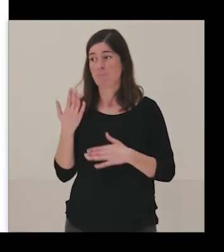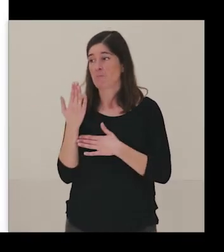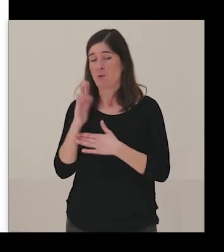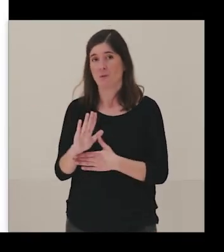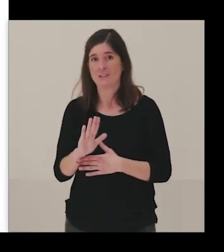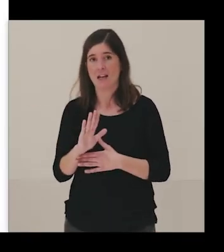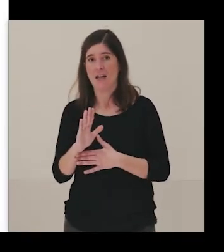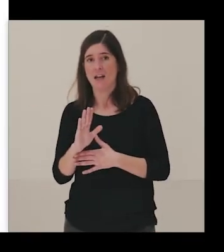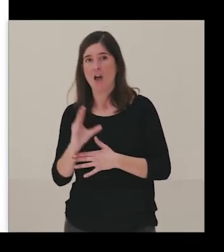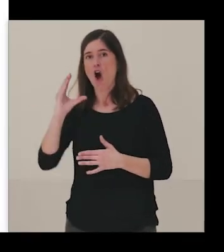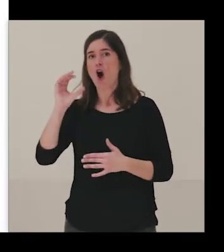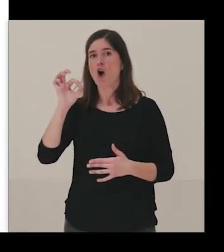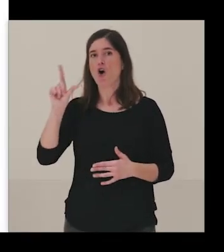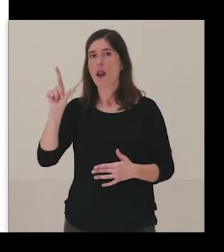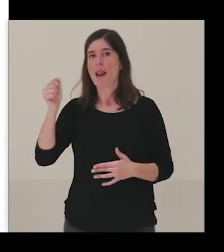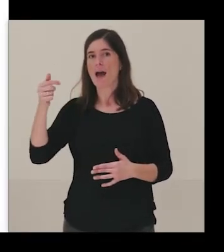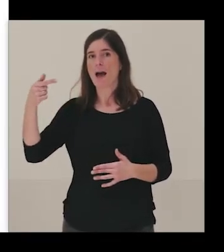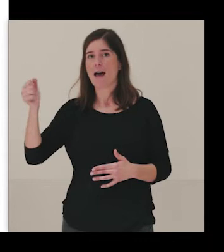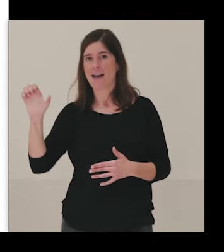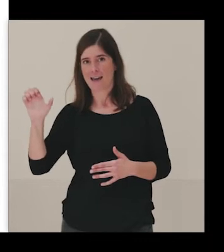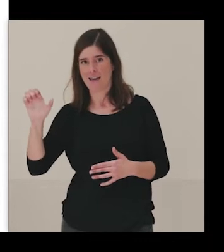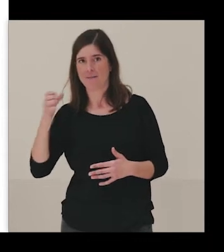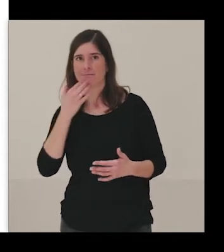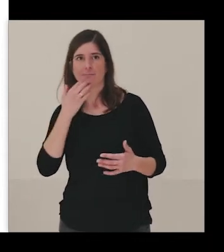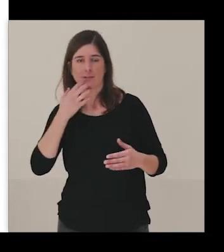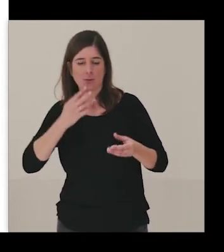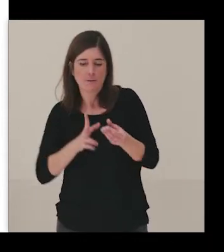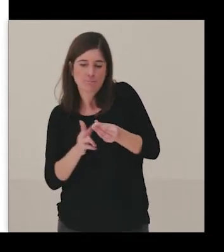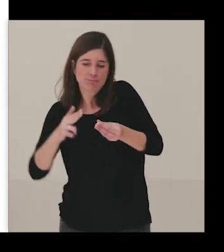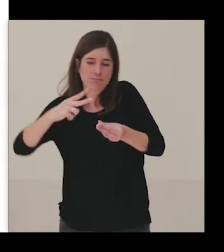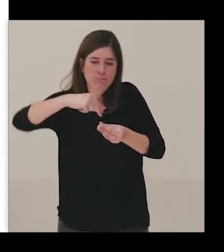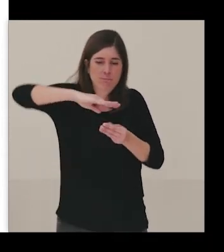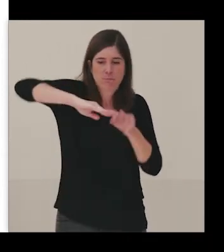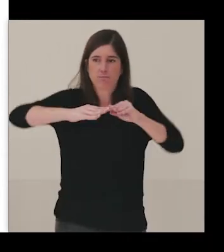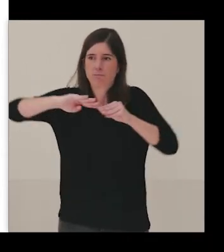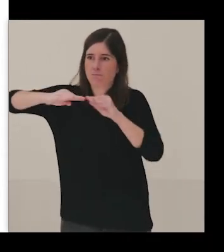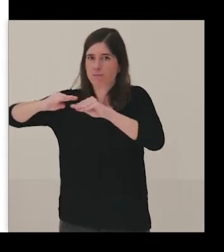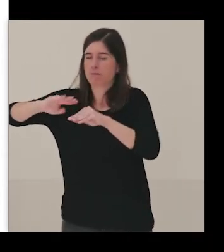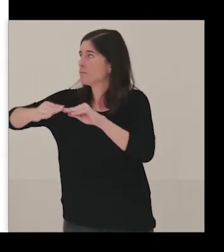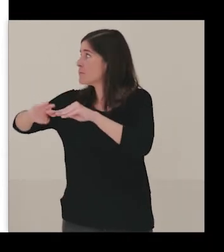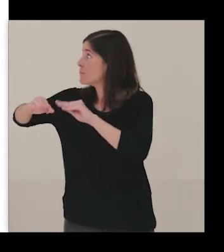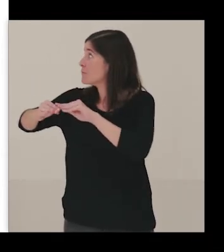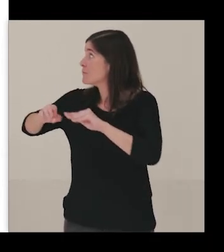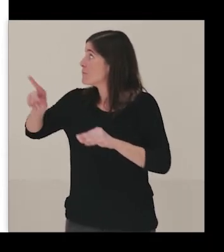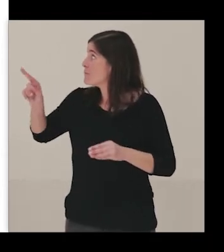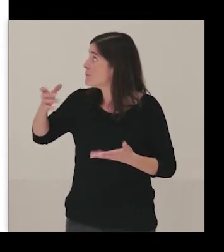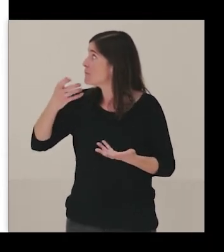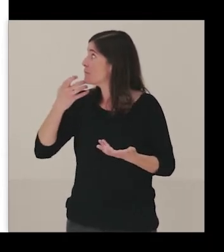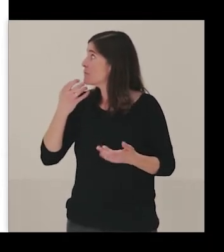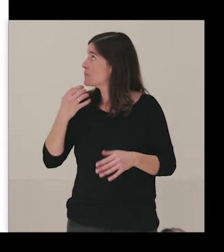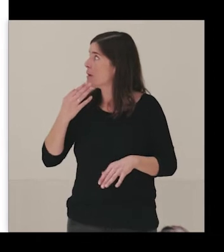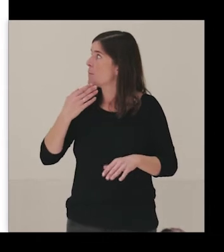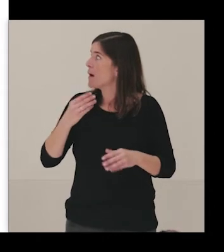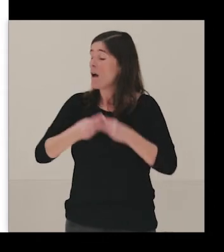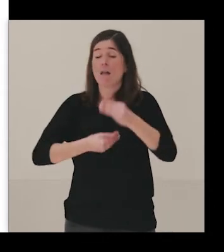propuesta de Colás y, bueno, pues trabajamos desde los cartones para tapices de Goya, como estáis viendo ahí, a toda una